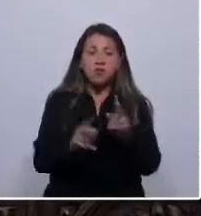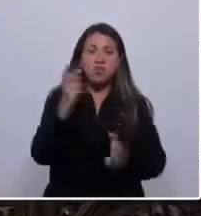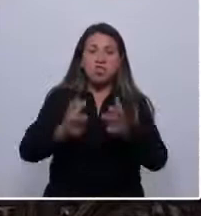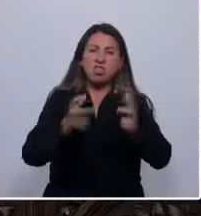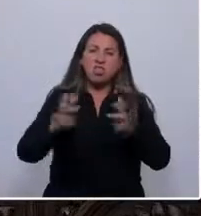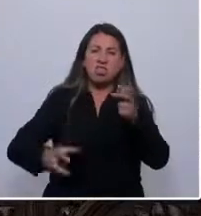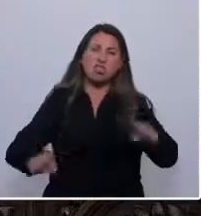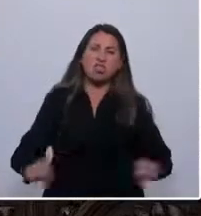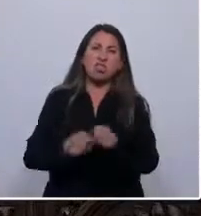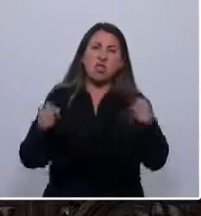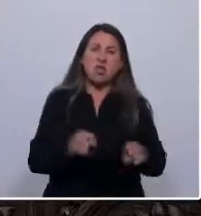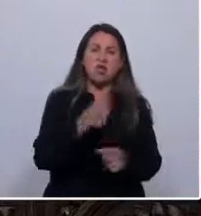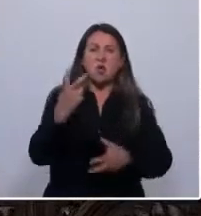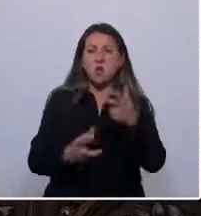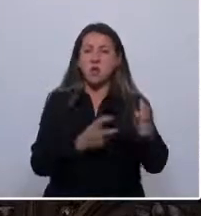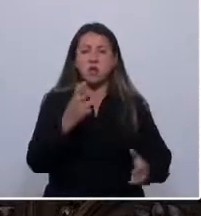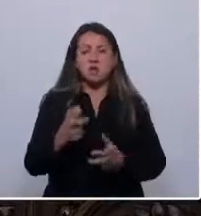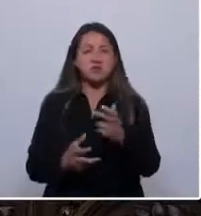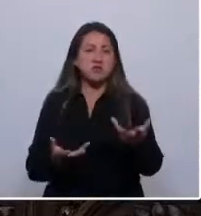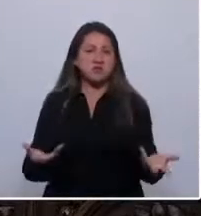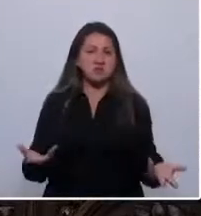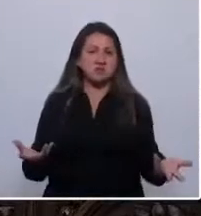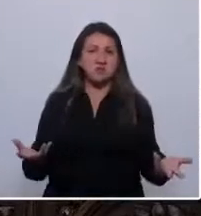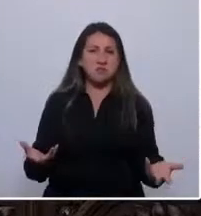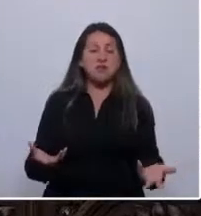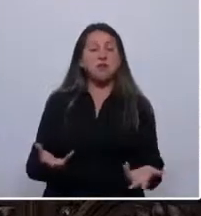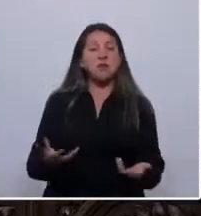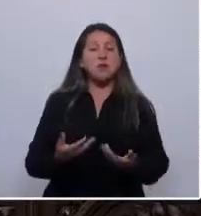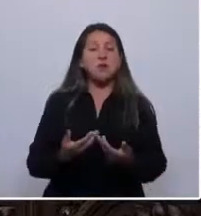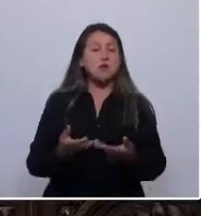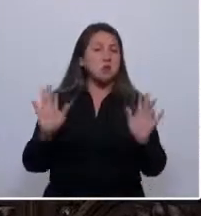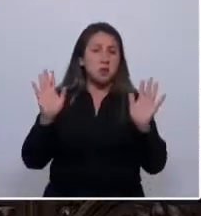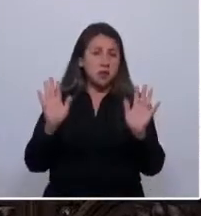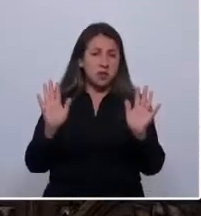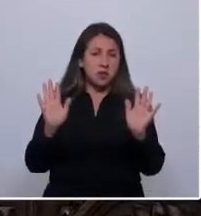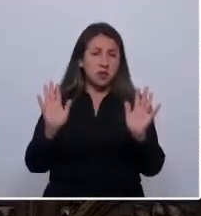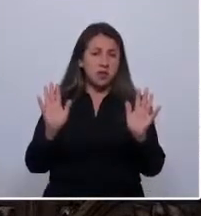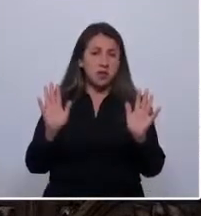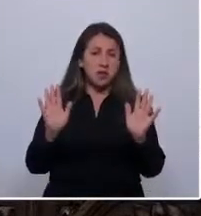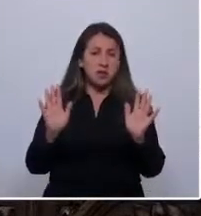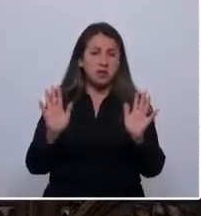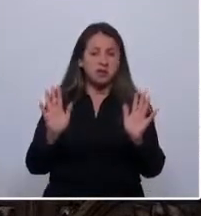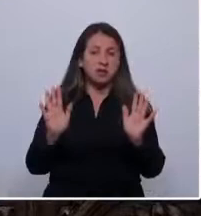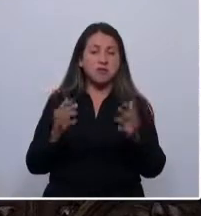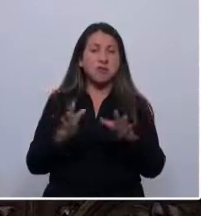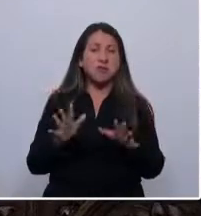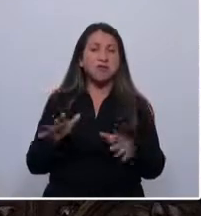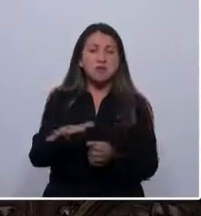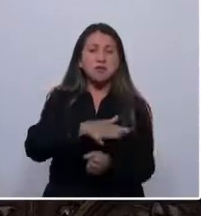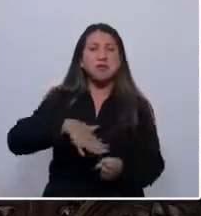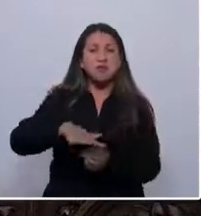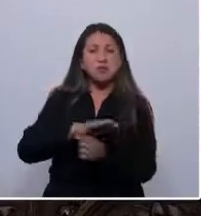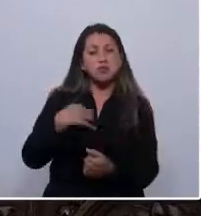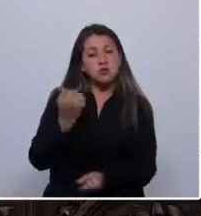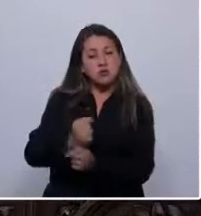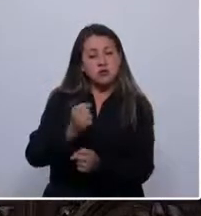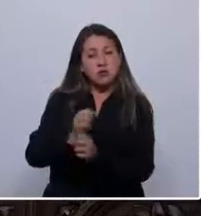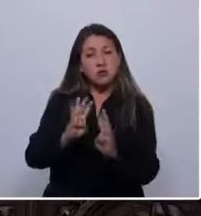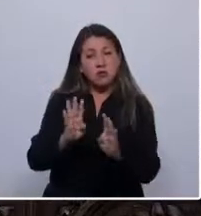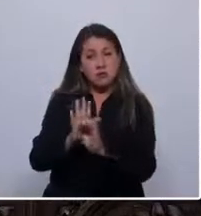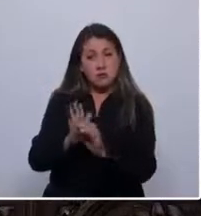destructiva y nihilista. En cualquier caso, estimados colegas, nuestra tarea como convencionales